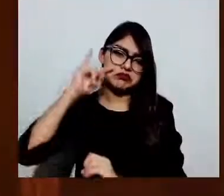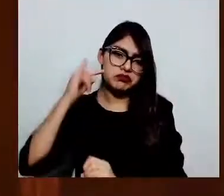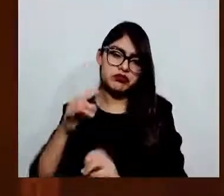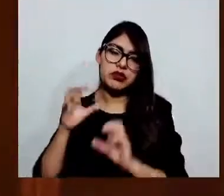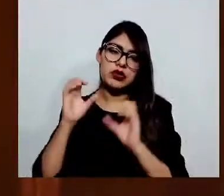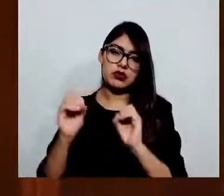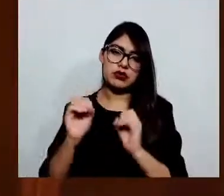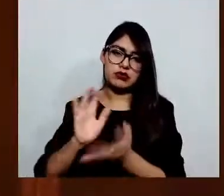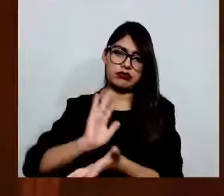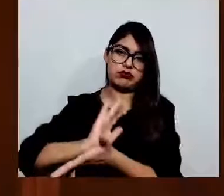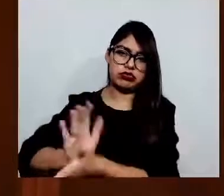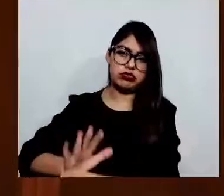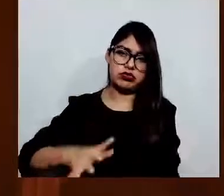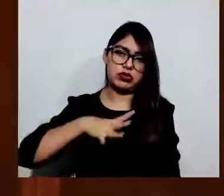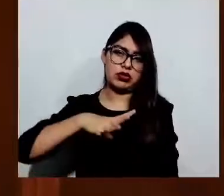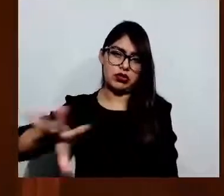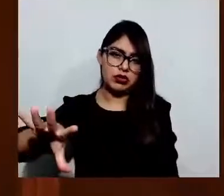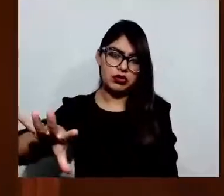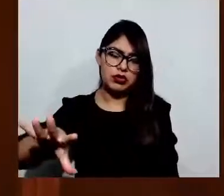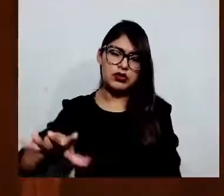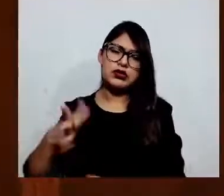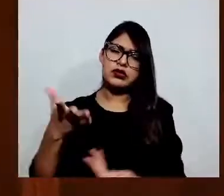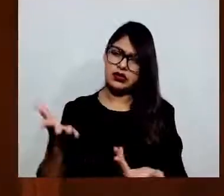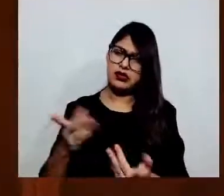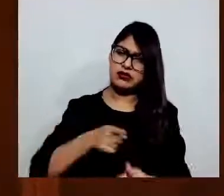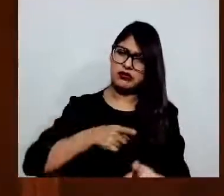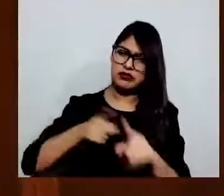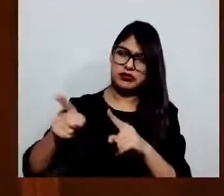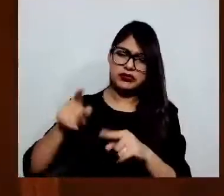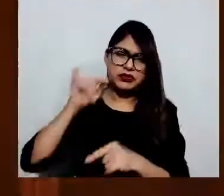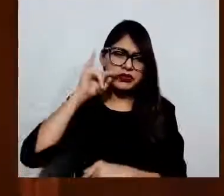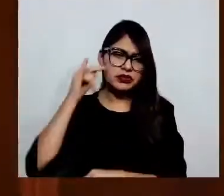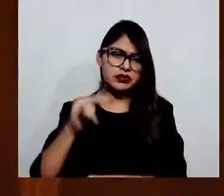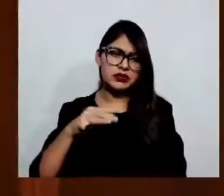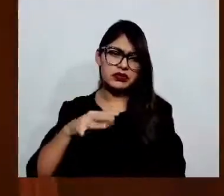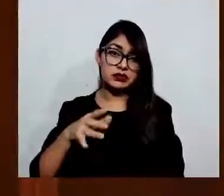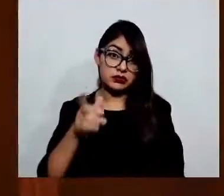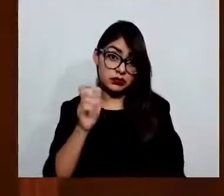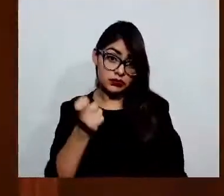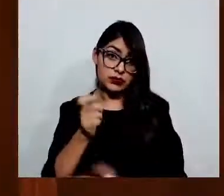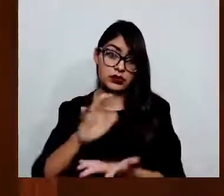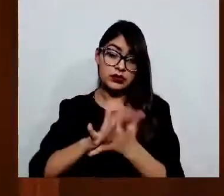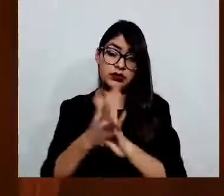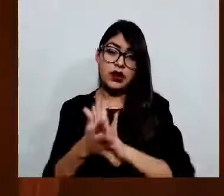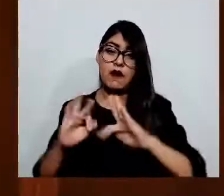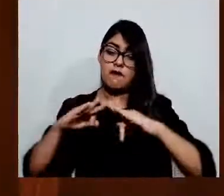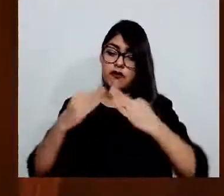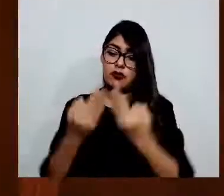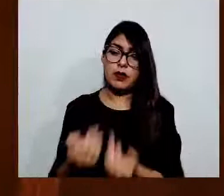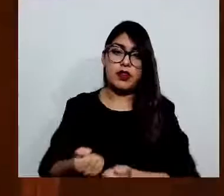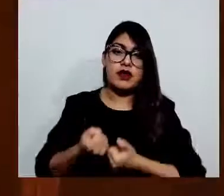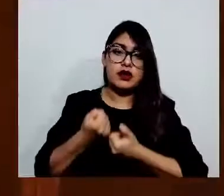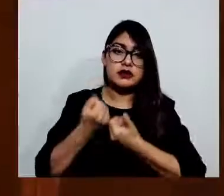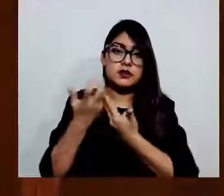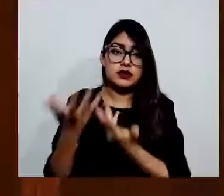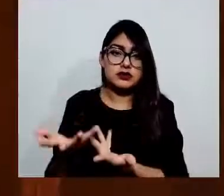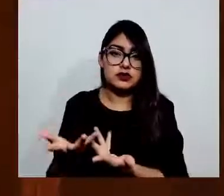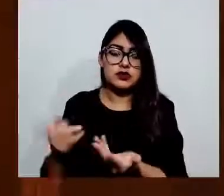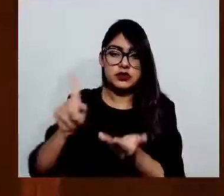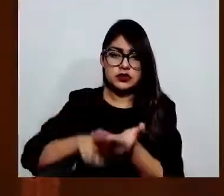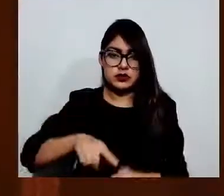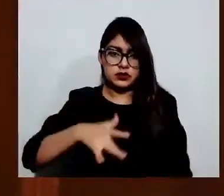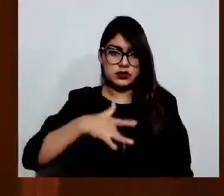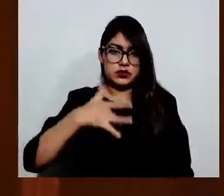ofensa una forma de expresión de sentir de las y los ciudadanos que no